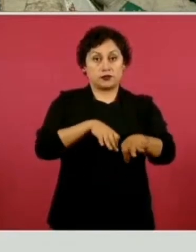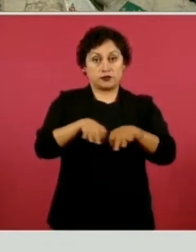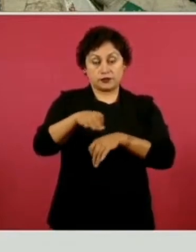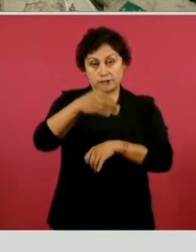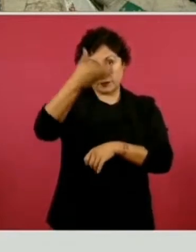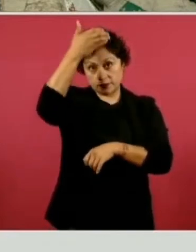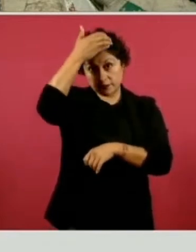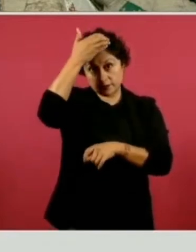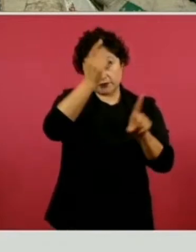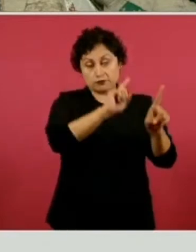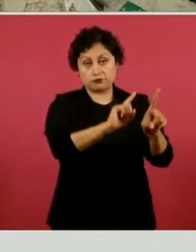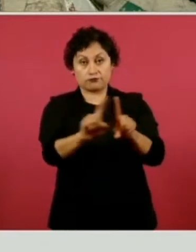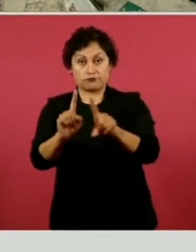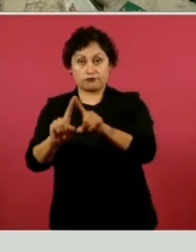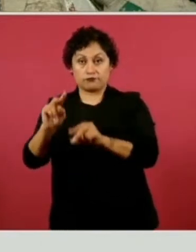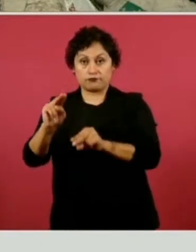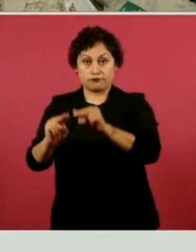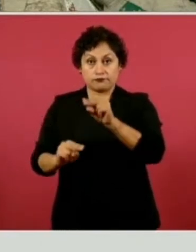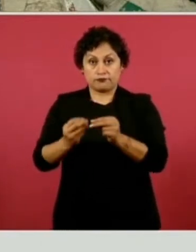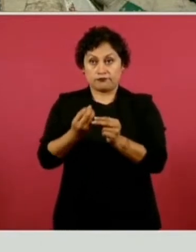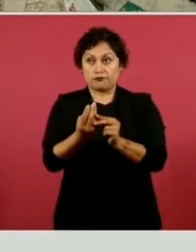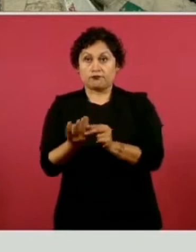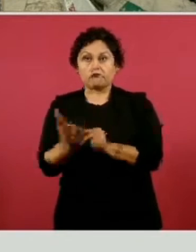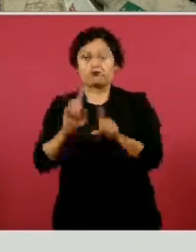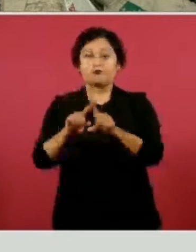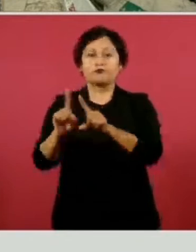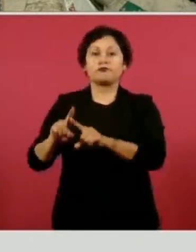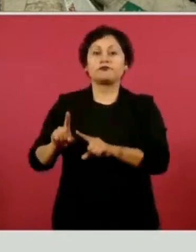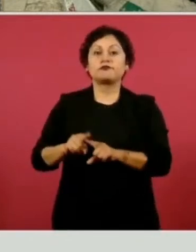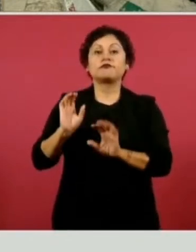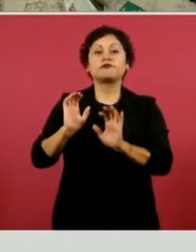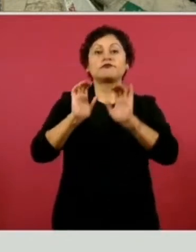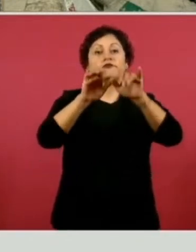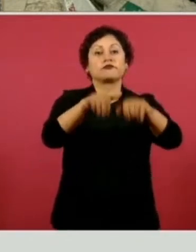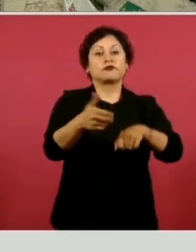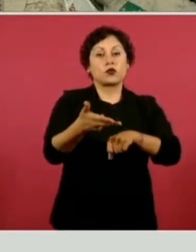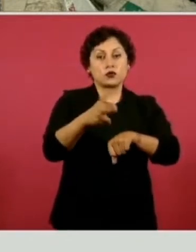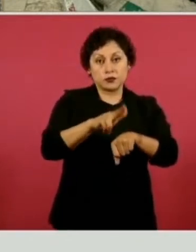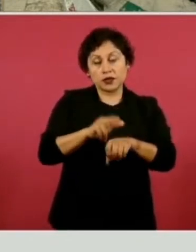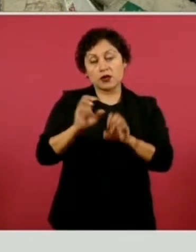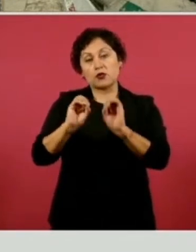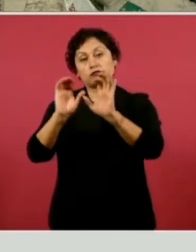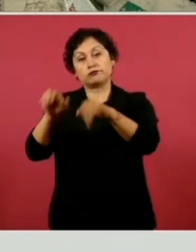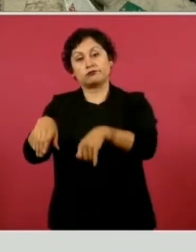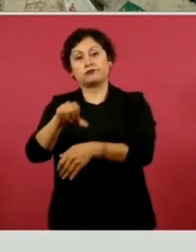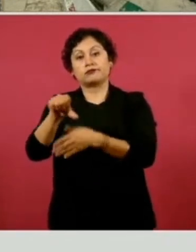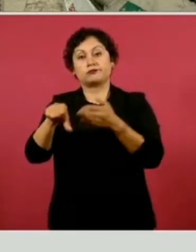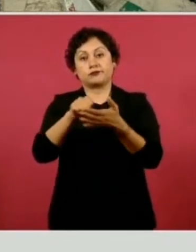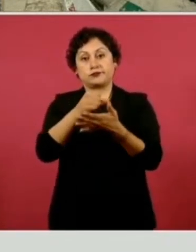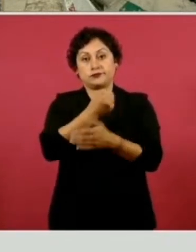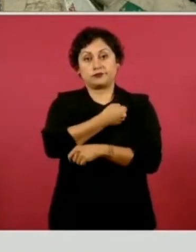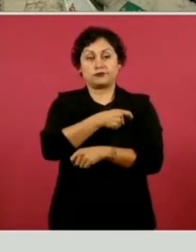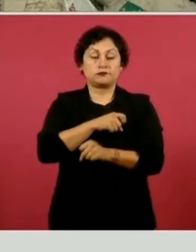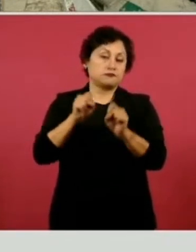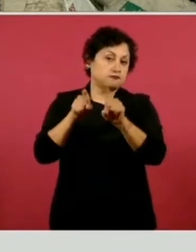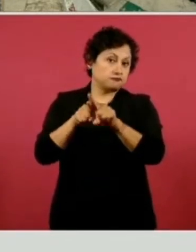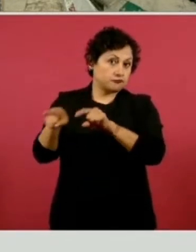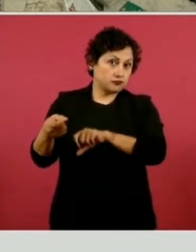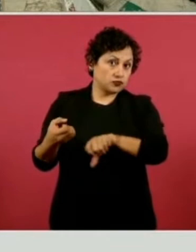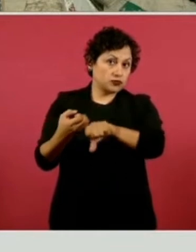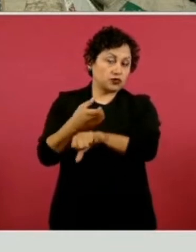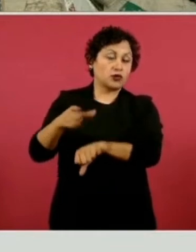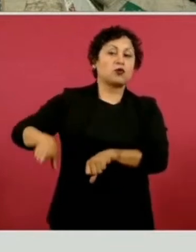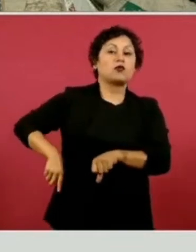las diferentes categorías de enfermería para hospitales y centros de salud de INSS Bienestar. También allá con el gobernador Mechaca, se está trabajando